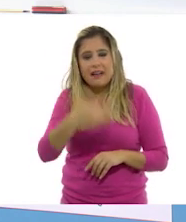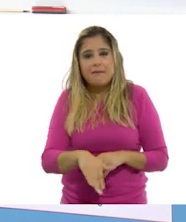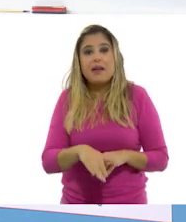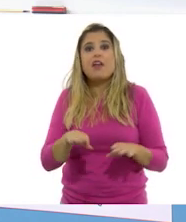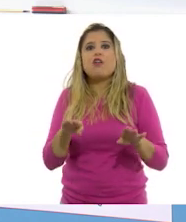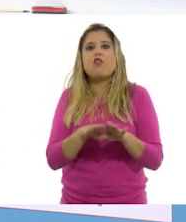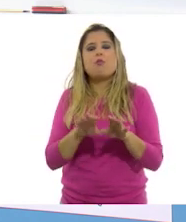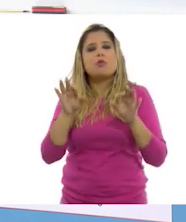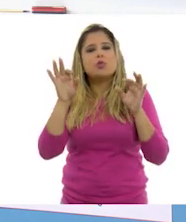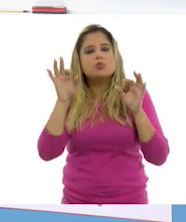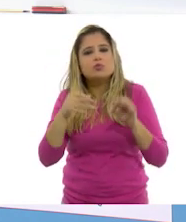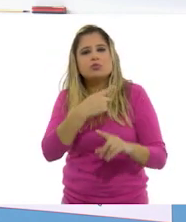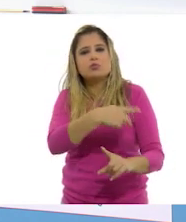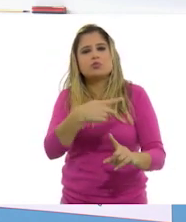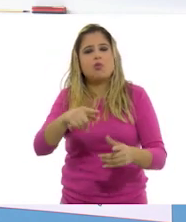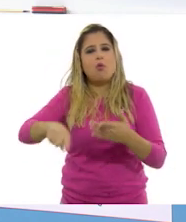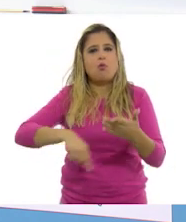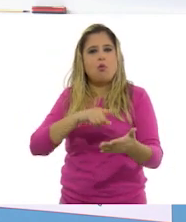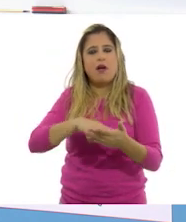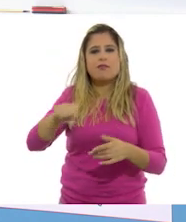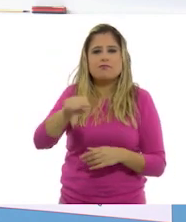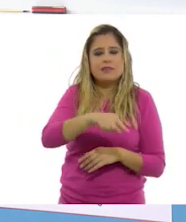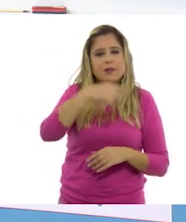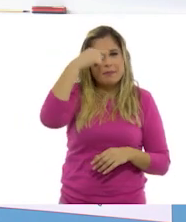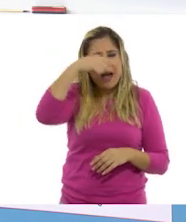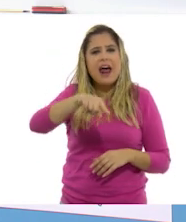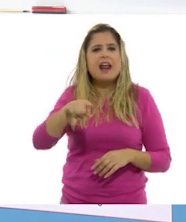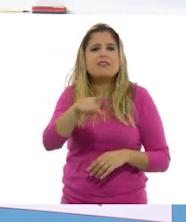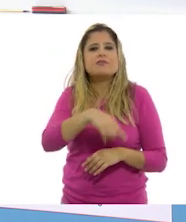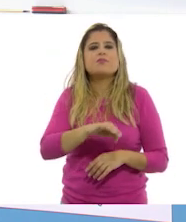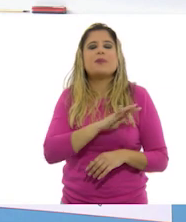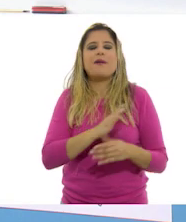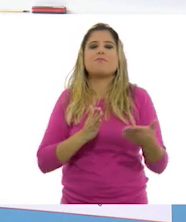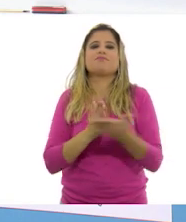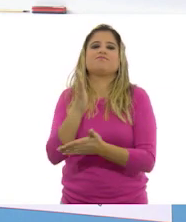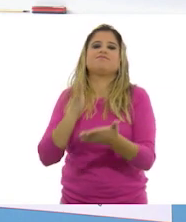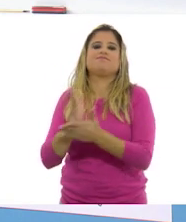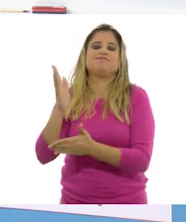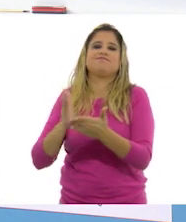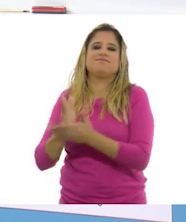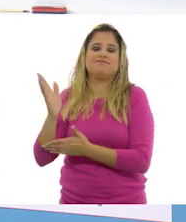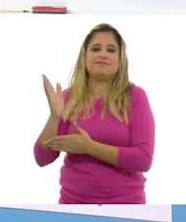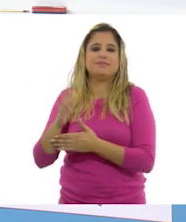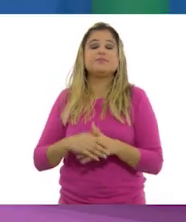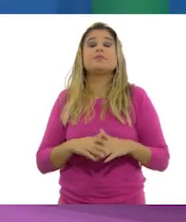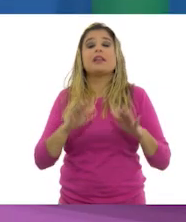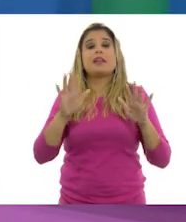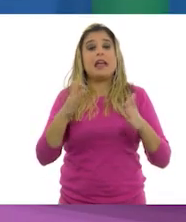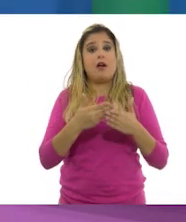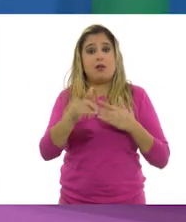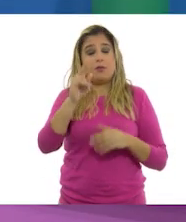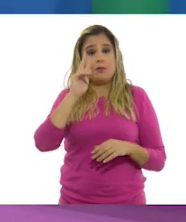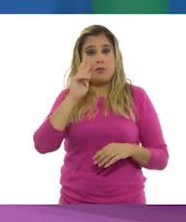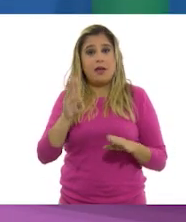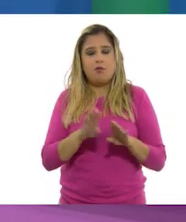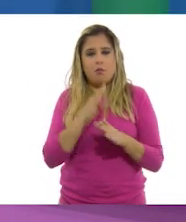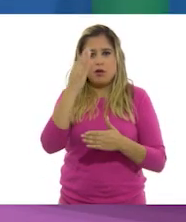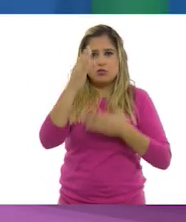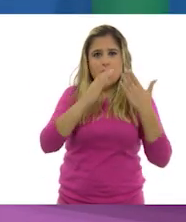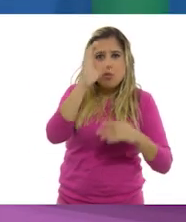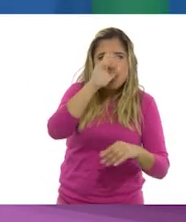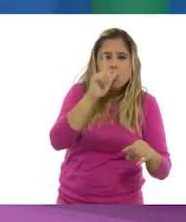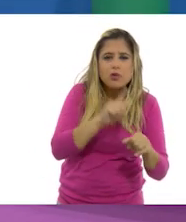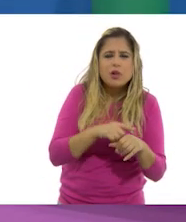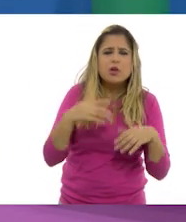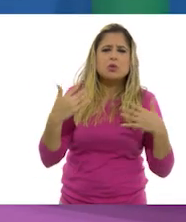correspondiente a ese lugar para poder pasar. Como pueden ver, el estudio de la cultura es